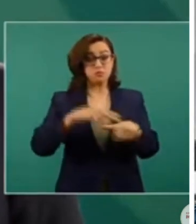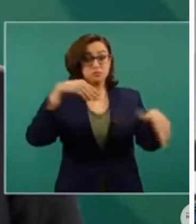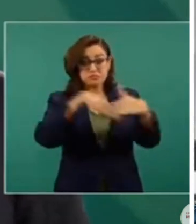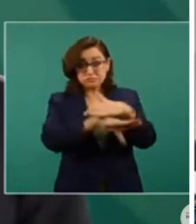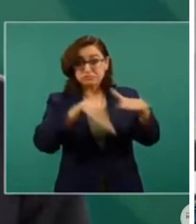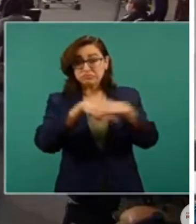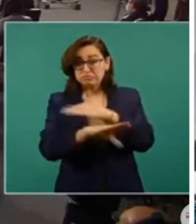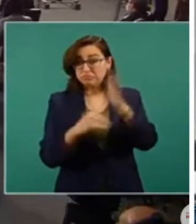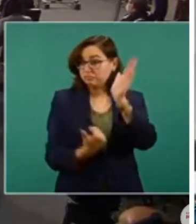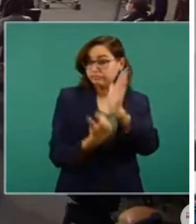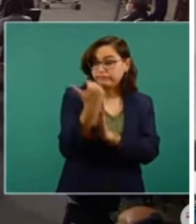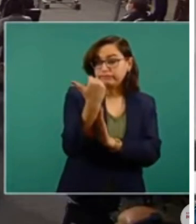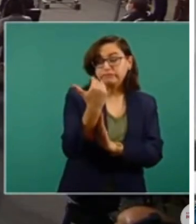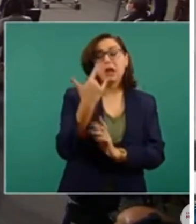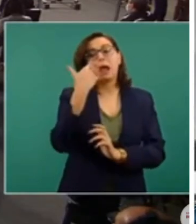viendo, pero